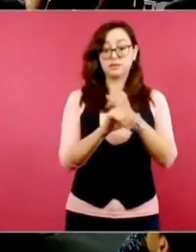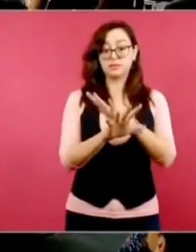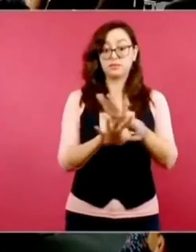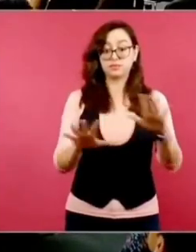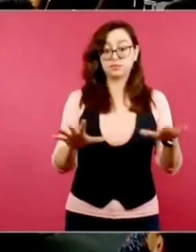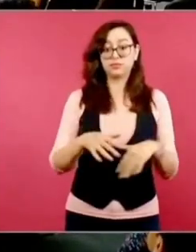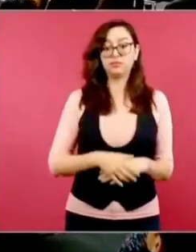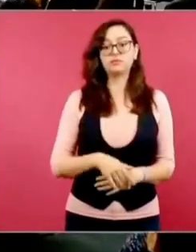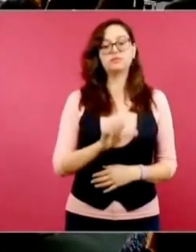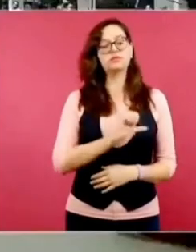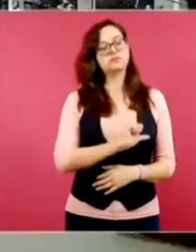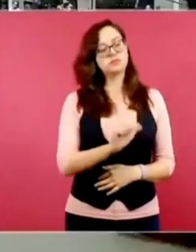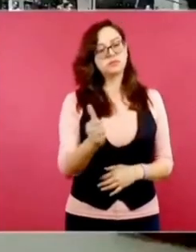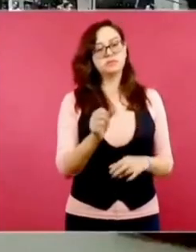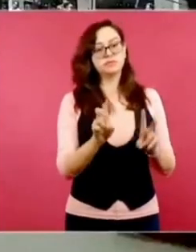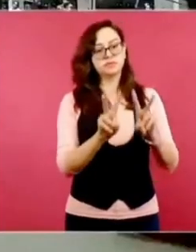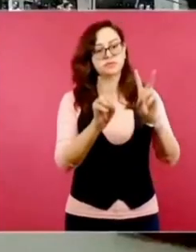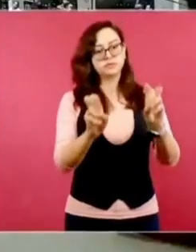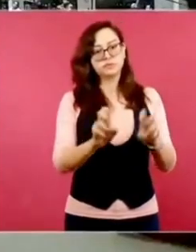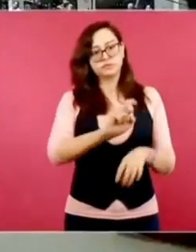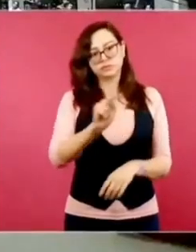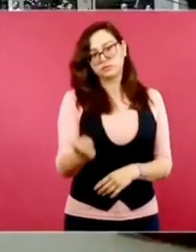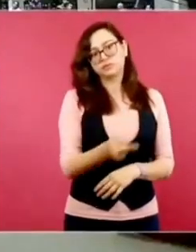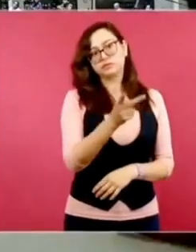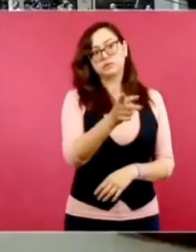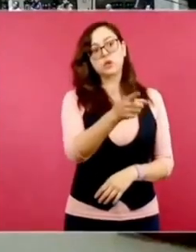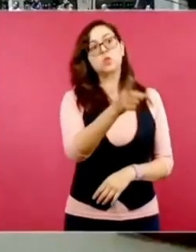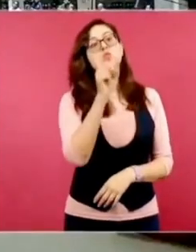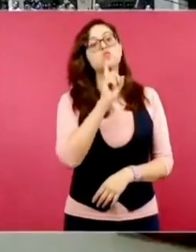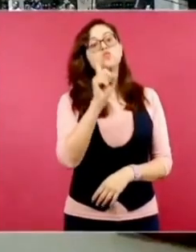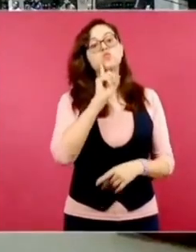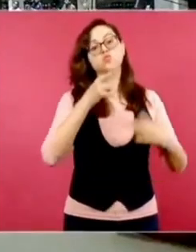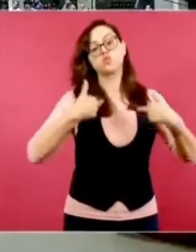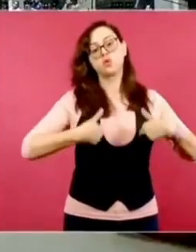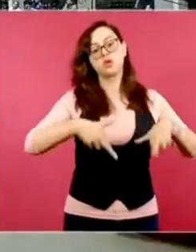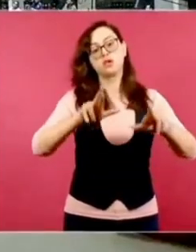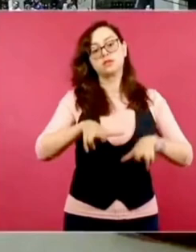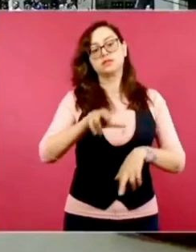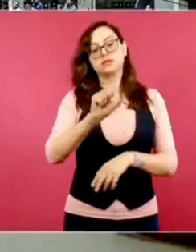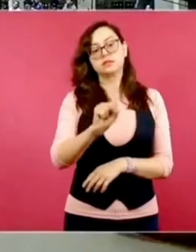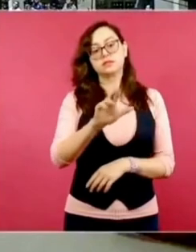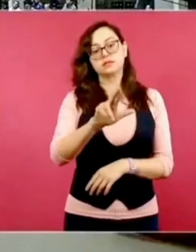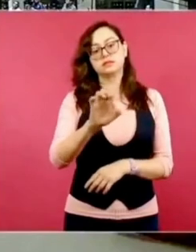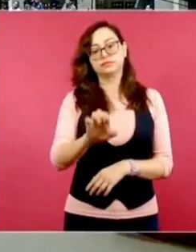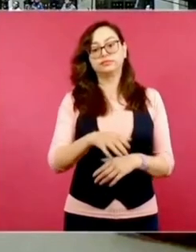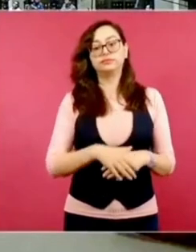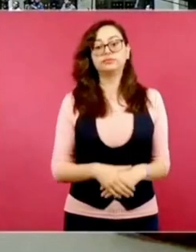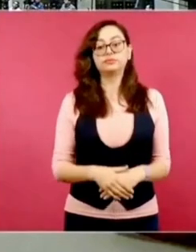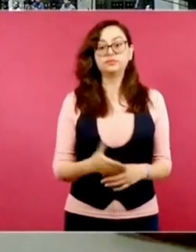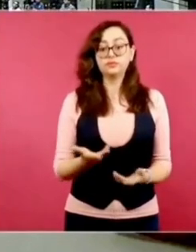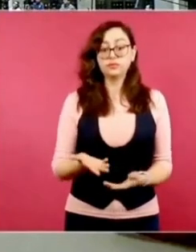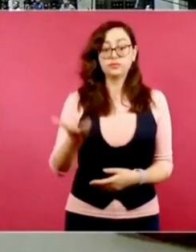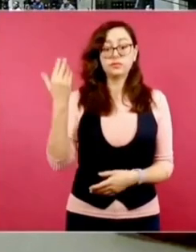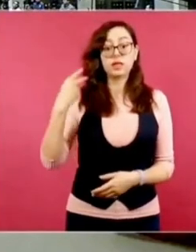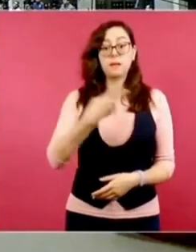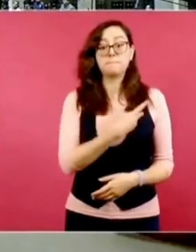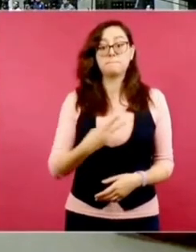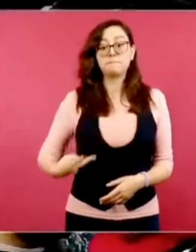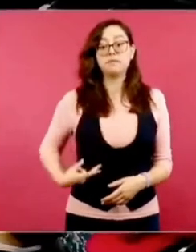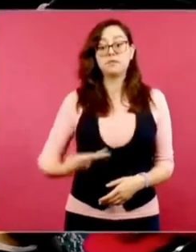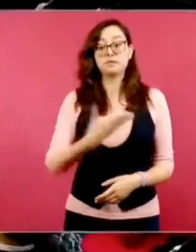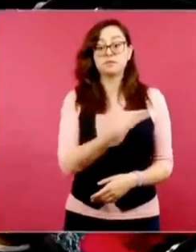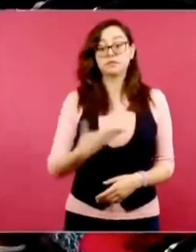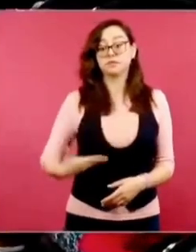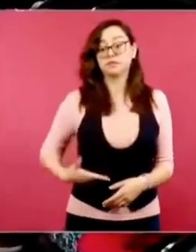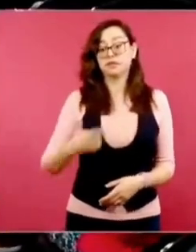Para confirmar, aprovechando que está la canciller, ¿sí le llegó la carta del vicepresidente Jorge Glass? Sí. ¿Y qué